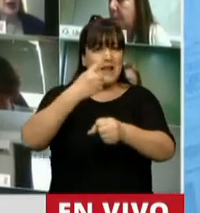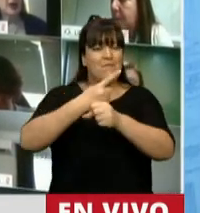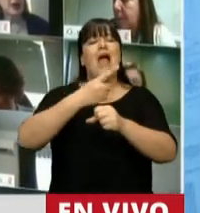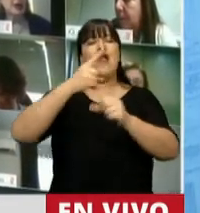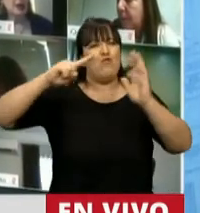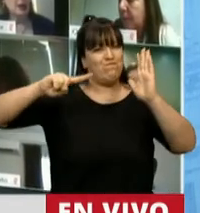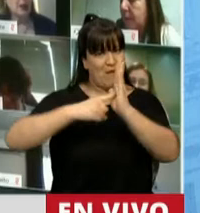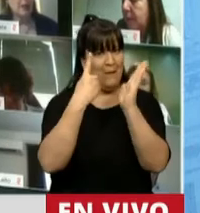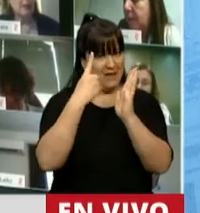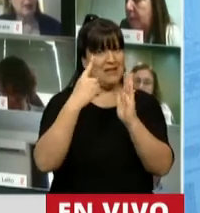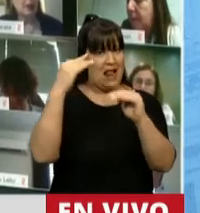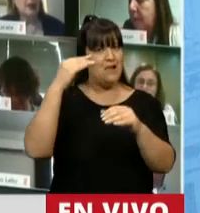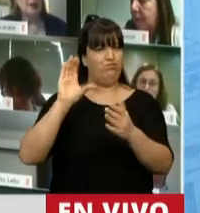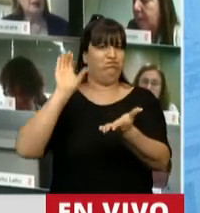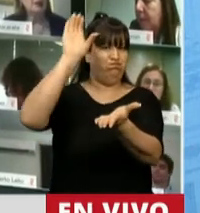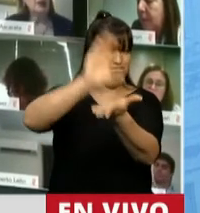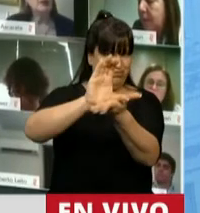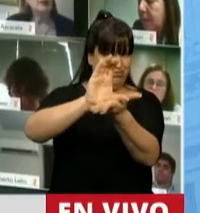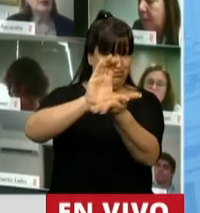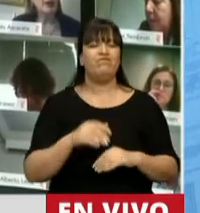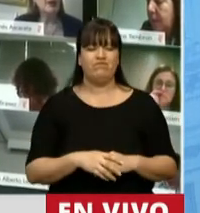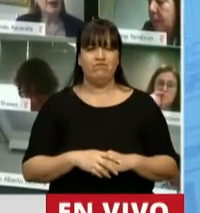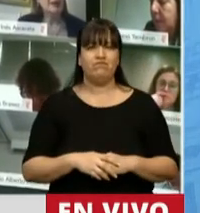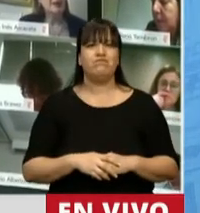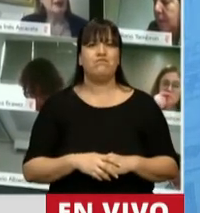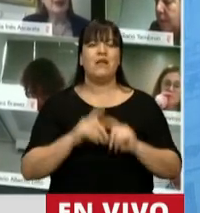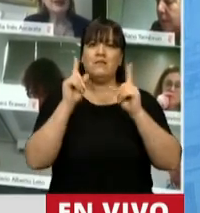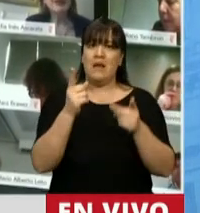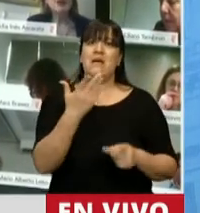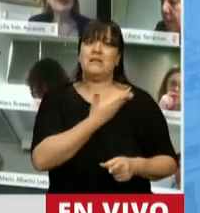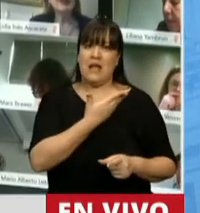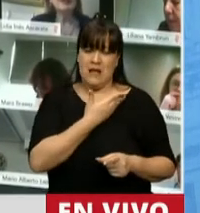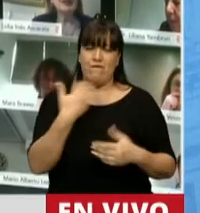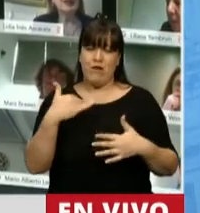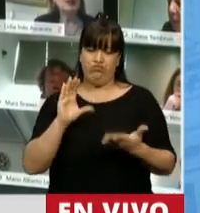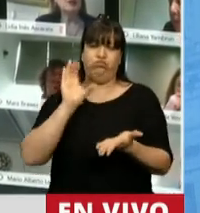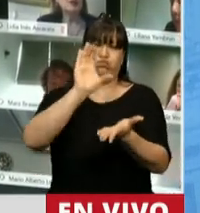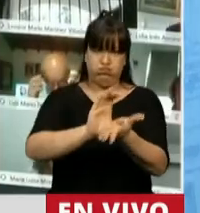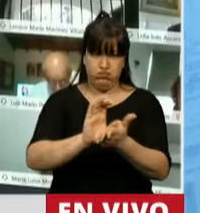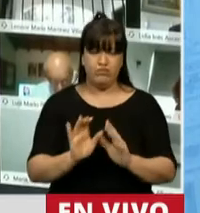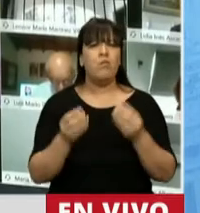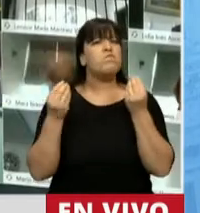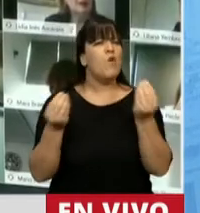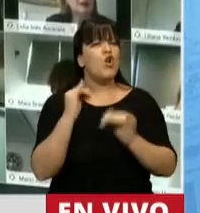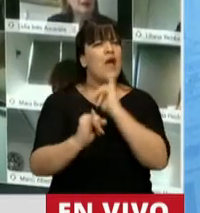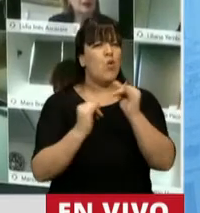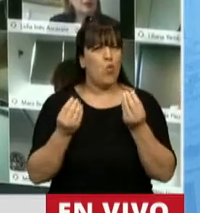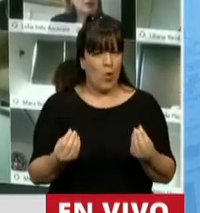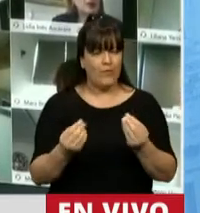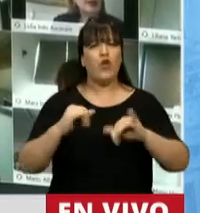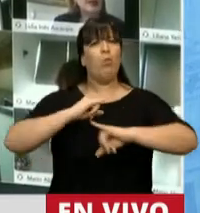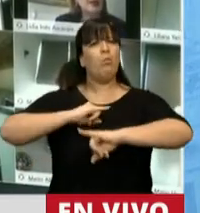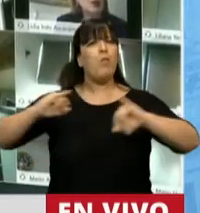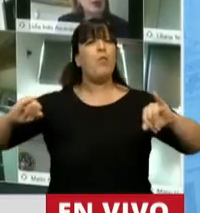Autónoma de Buenos Aires, antes de la provincia de Santa Fe. tú esto, porque durante la campaña electoral en